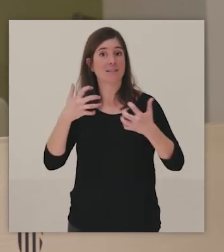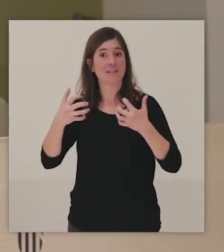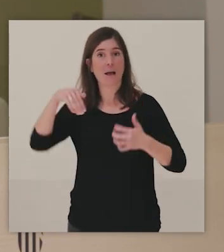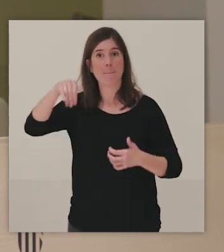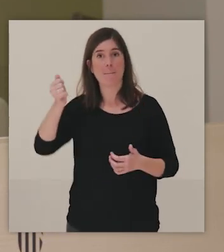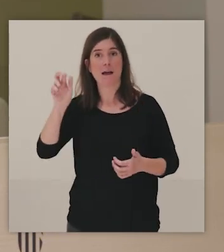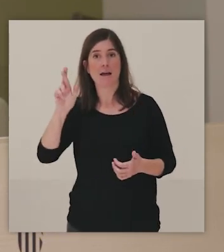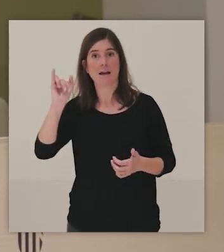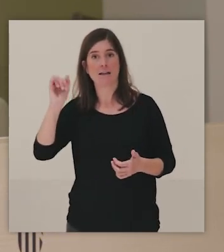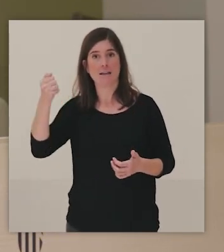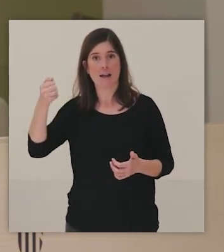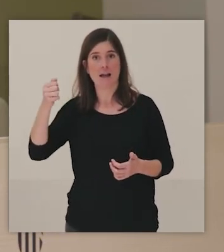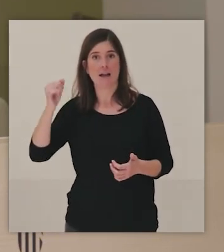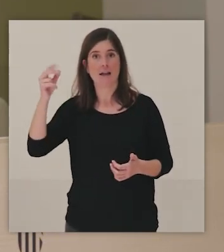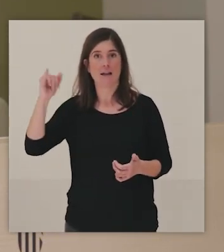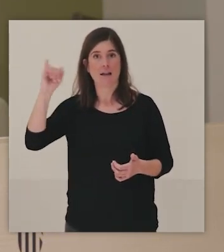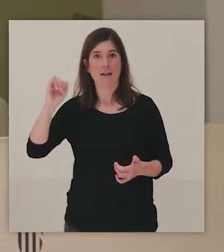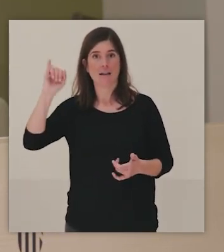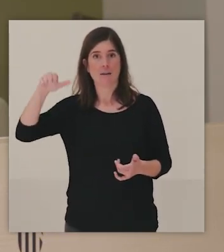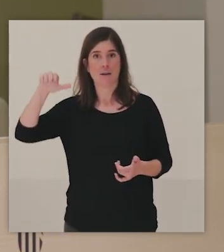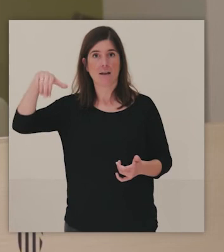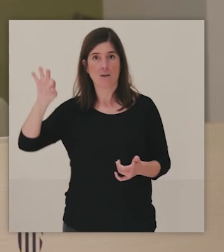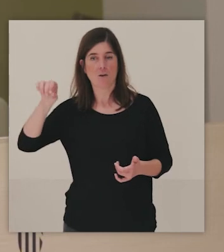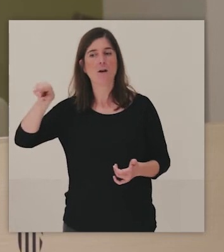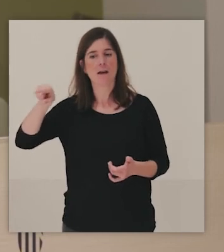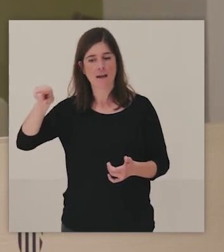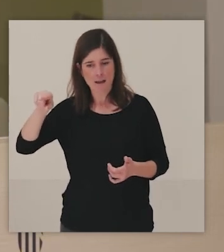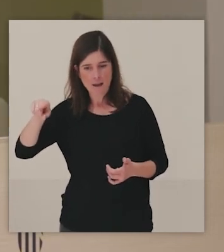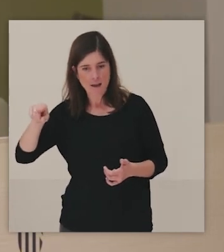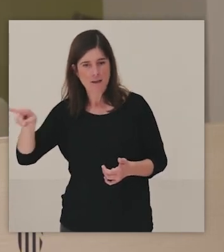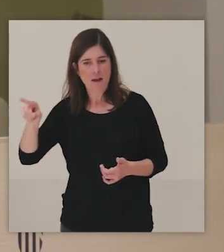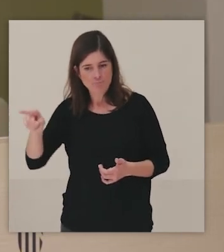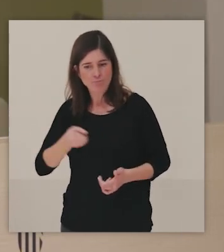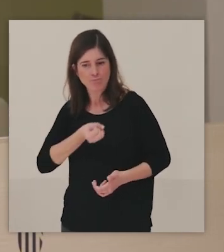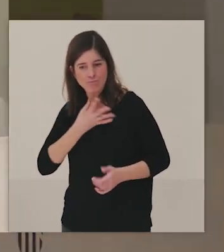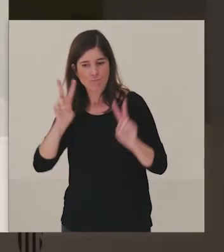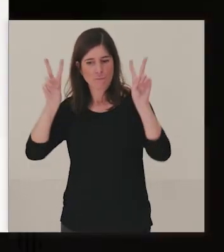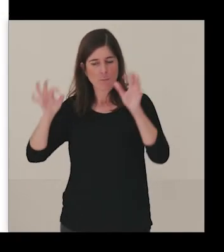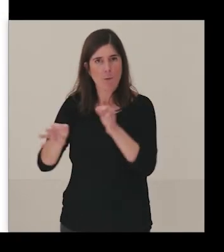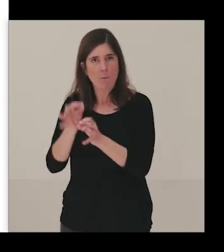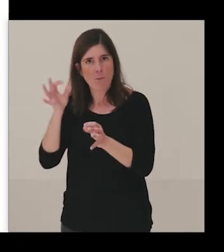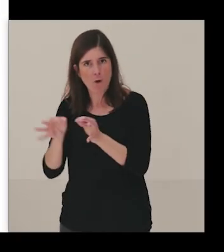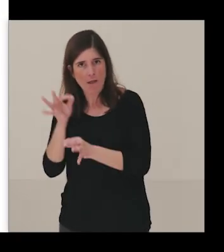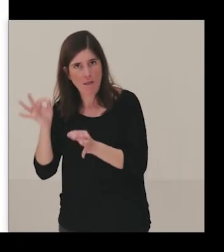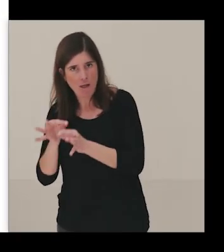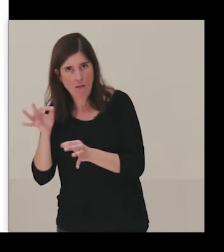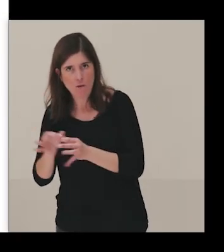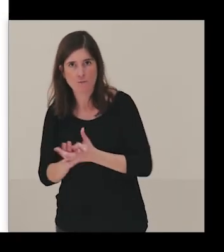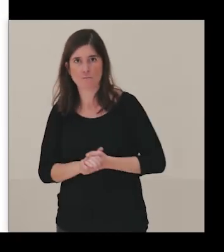artista que trabaja también con el bordado como técnica y, bueno, hicimos talleres también